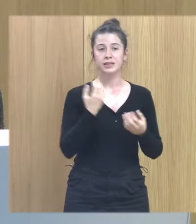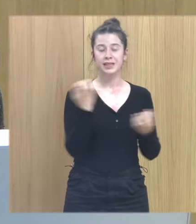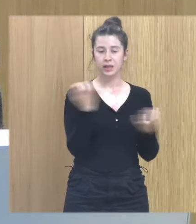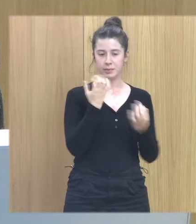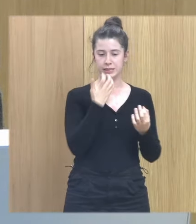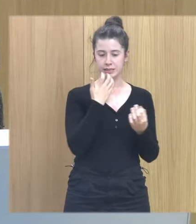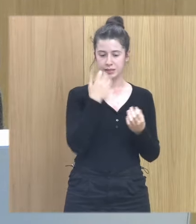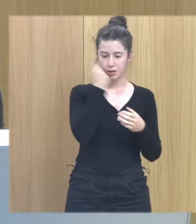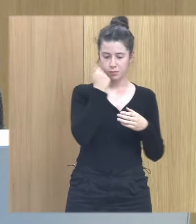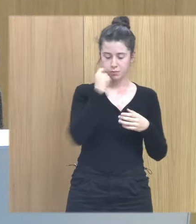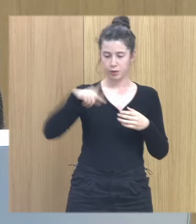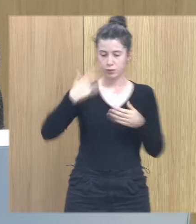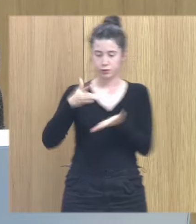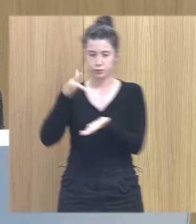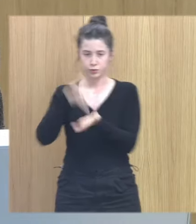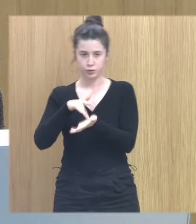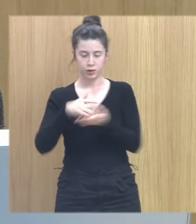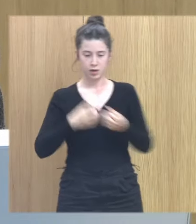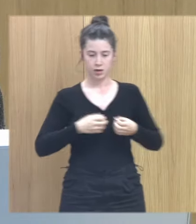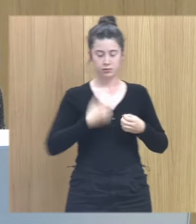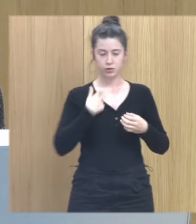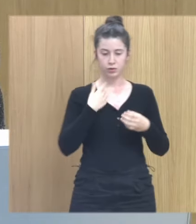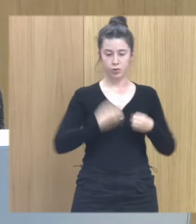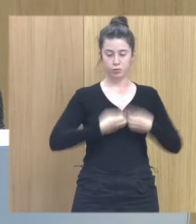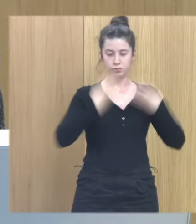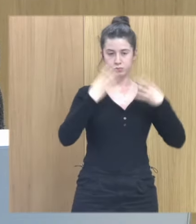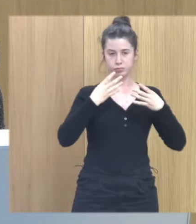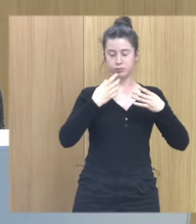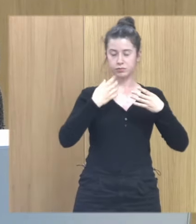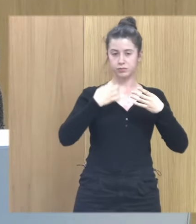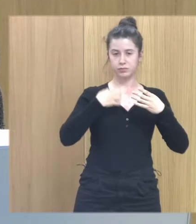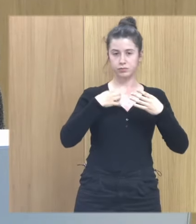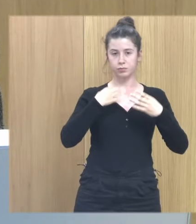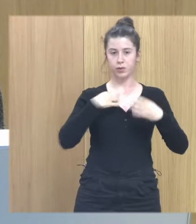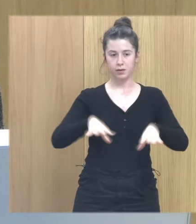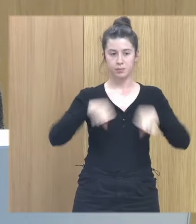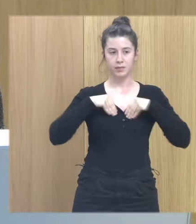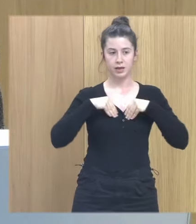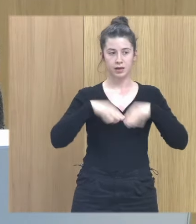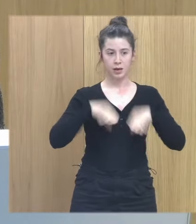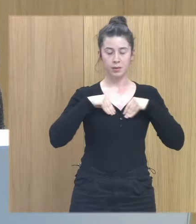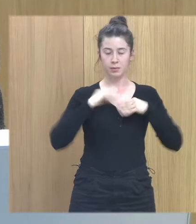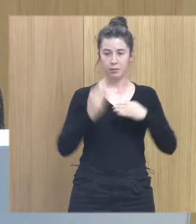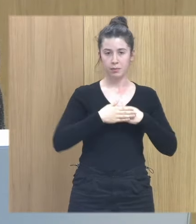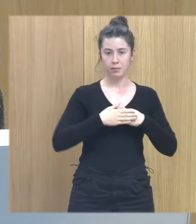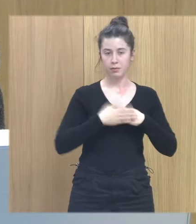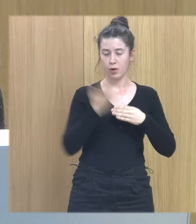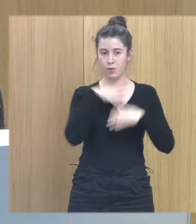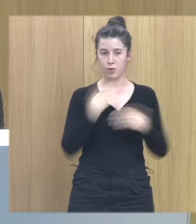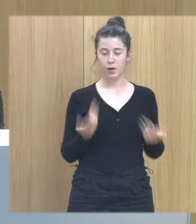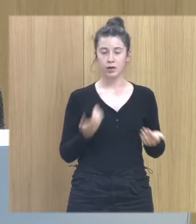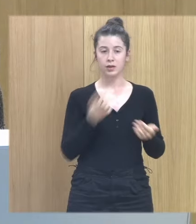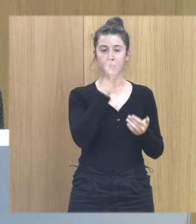que como el edificio está preservado no hay tanta parálisis y esta es una de las claves ¿por qué se enfadan? porque la rabia es la